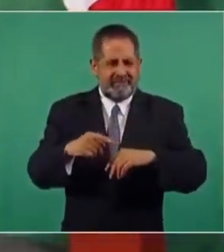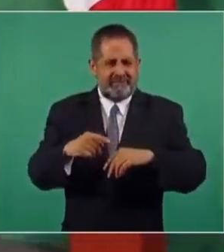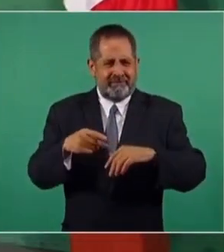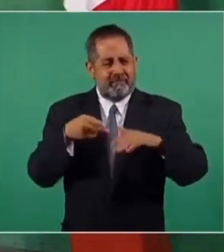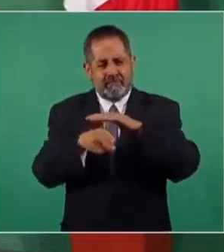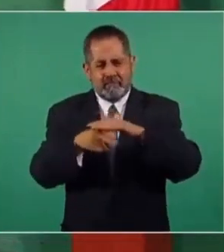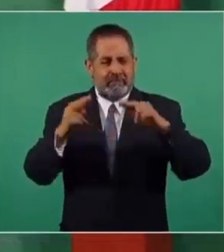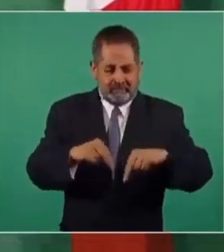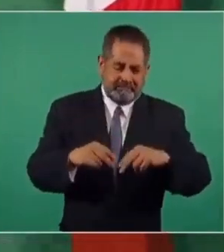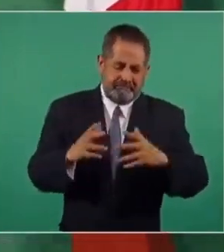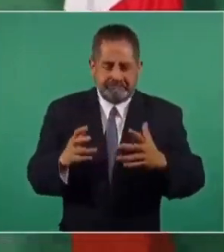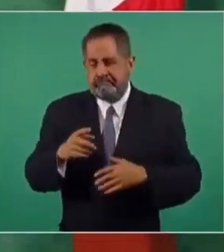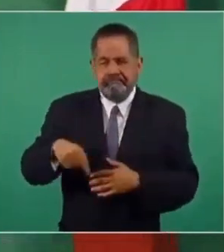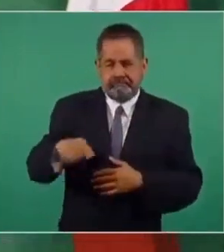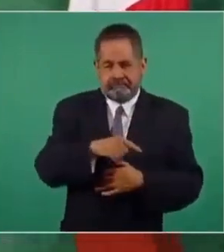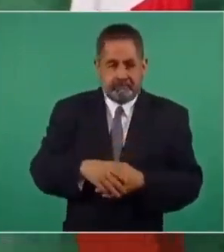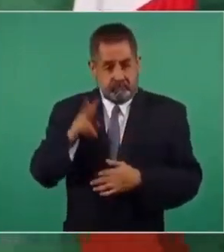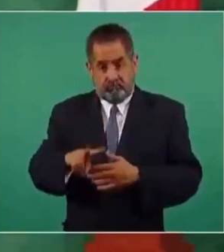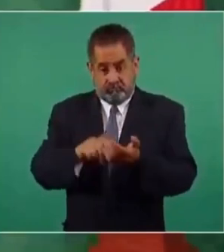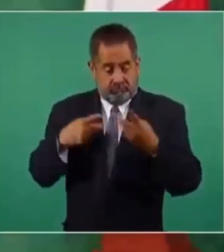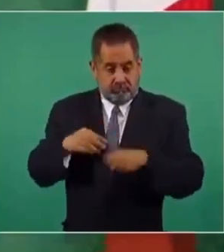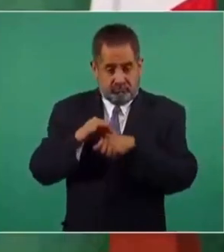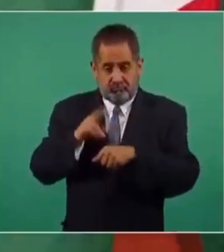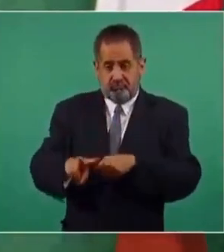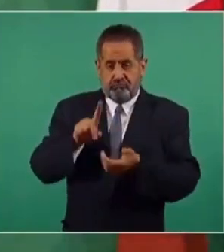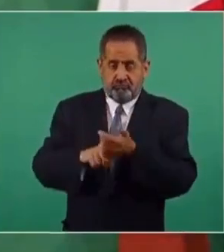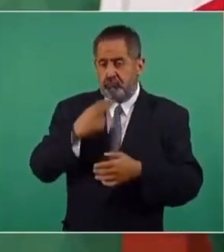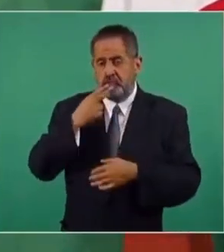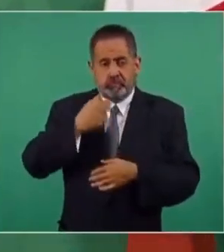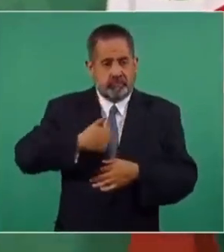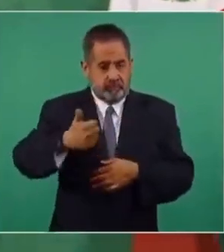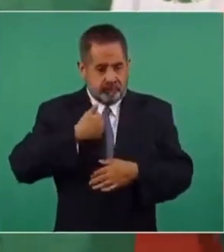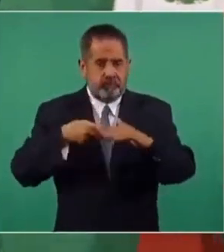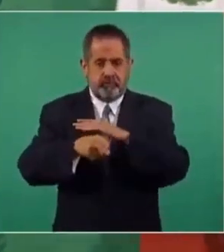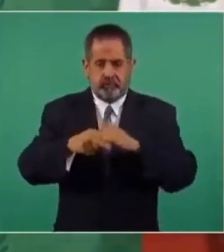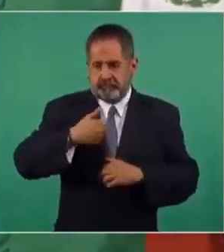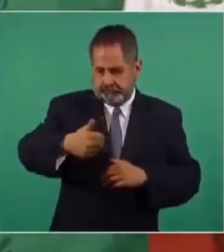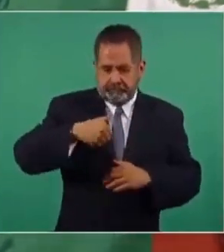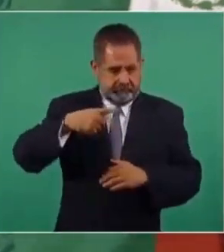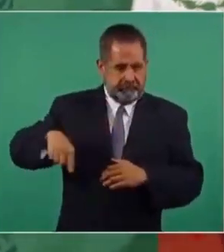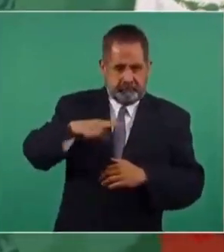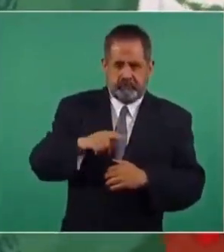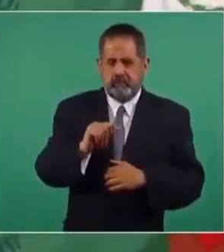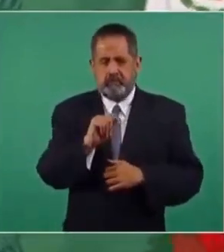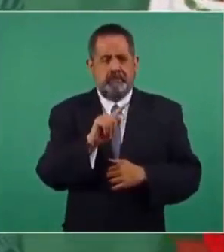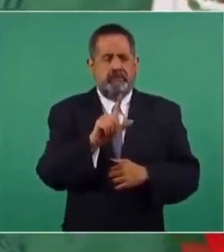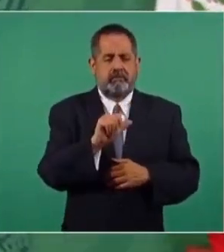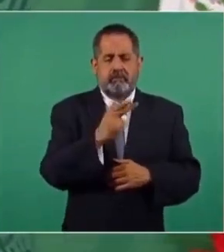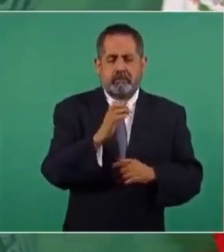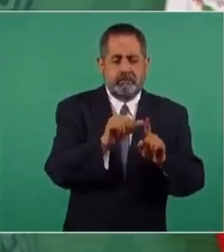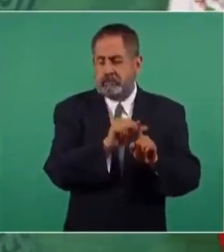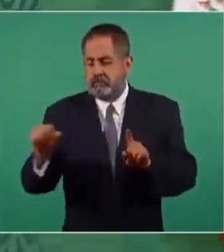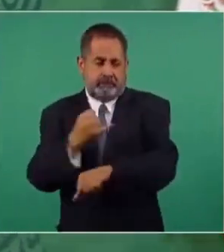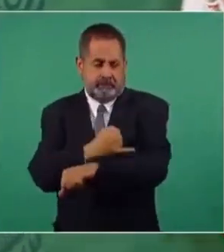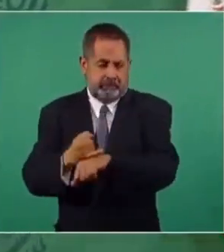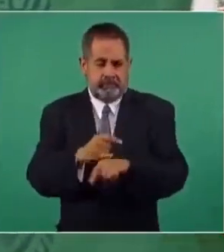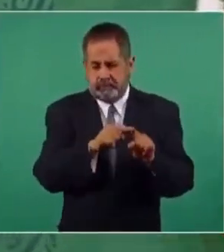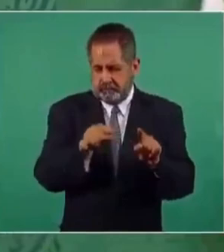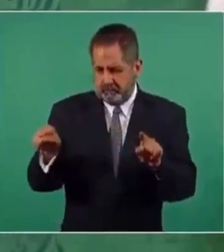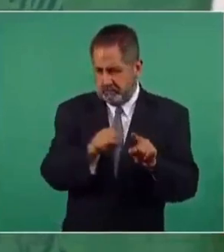resulta que los afectados, los que viajan en el tren, en el metro, Tláhuac, Iztapalapa,